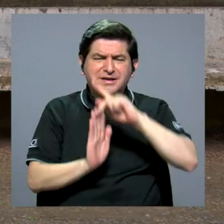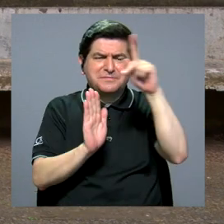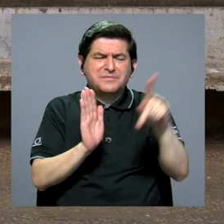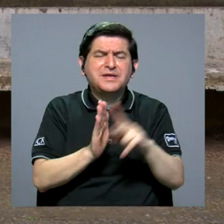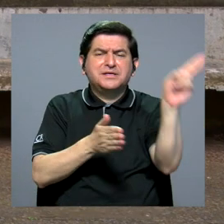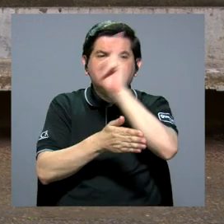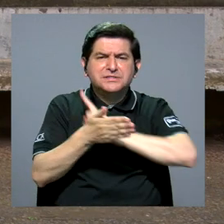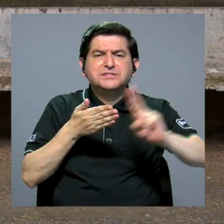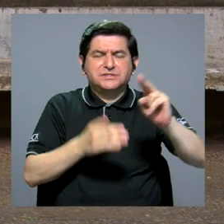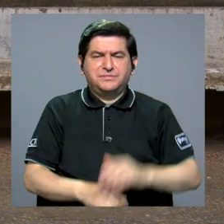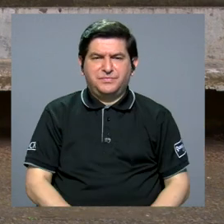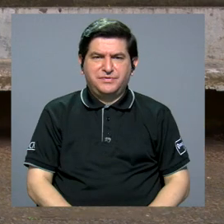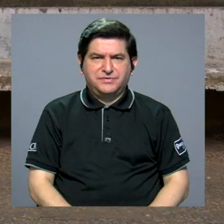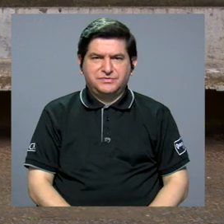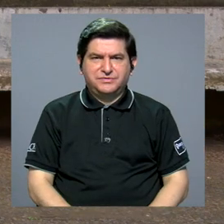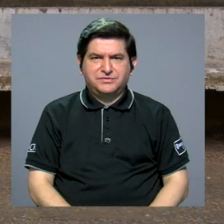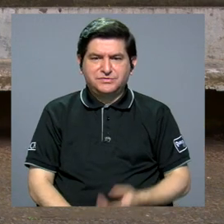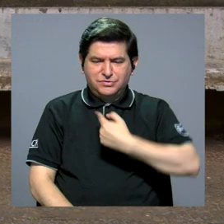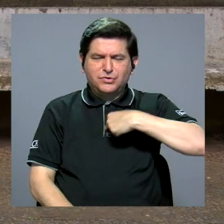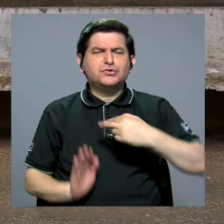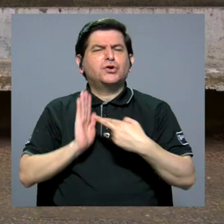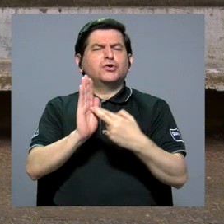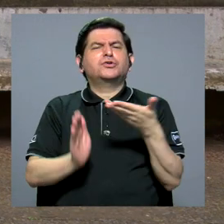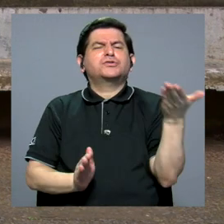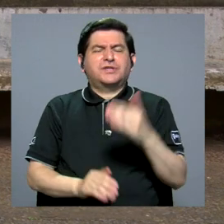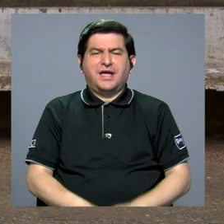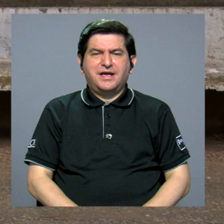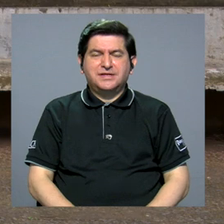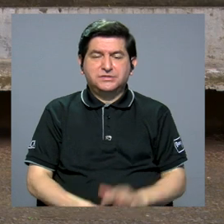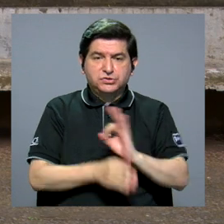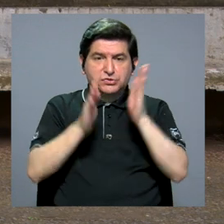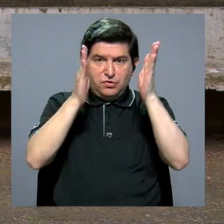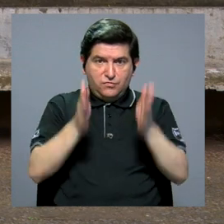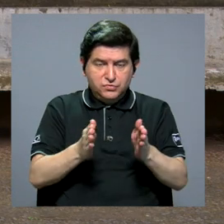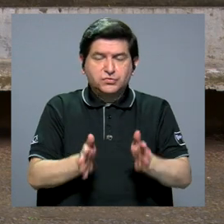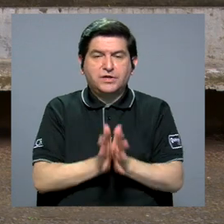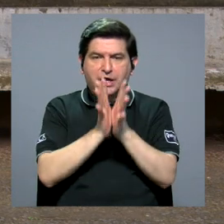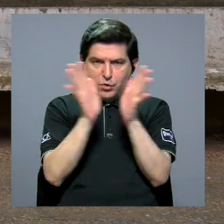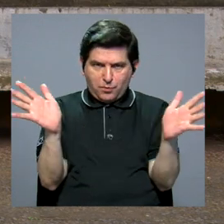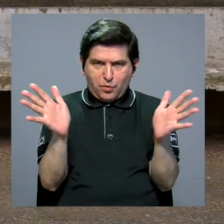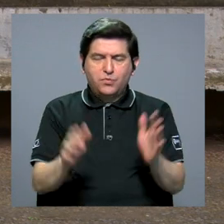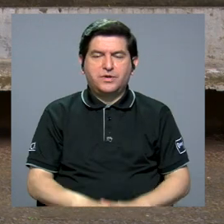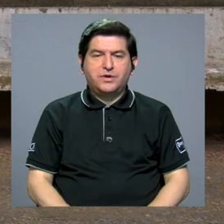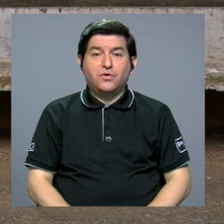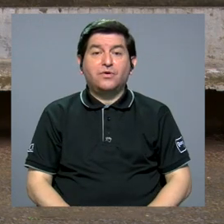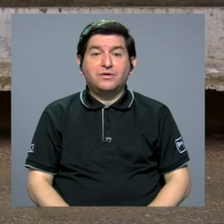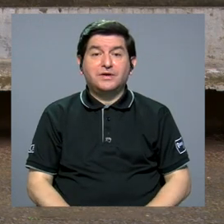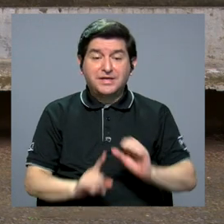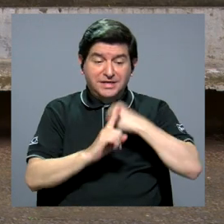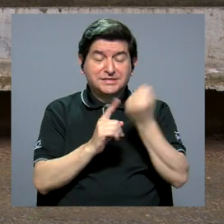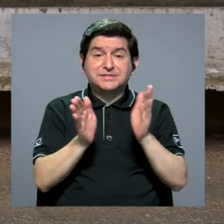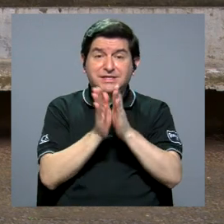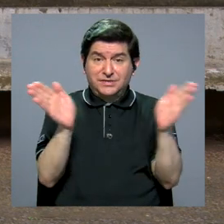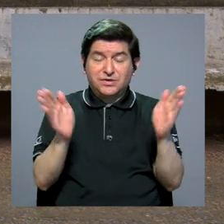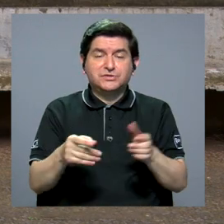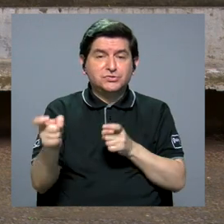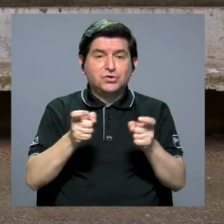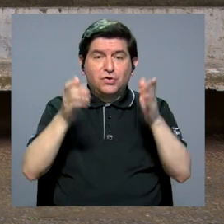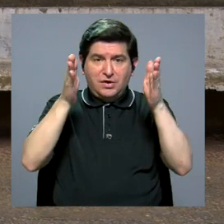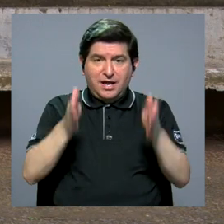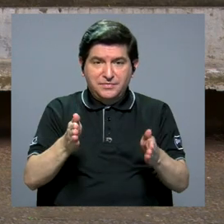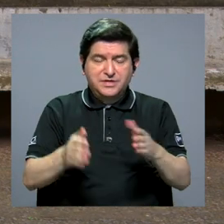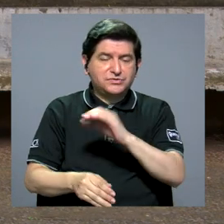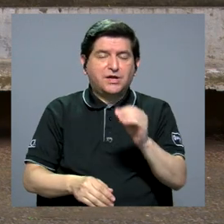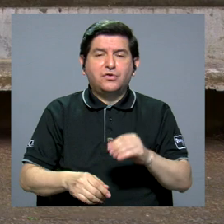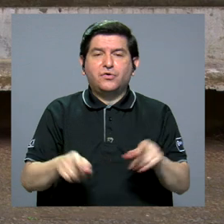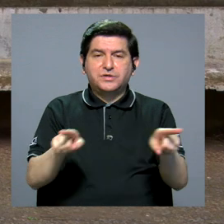principios de la universidad, qué es lo que estamos representando como funcionarias y funcionarios públicos. Y esto es en general, tanto para administrativos y